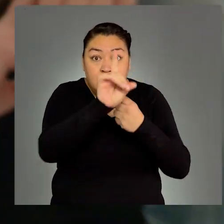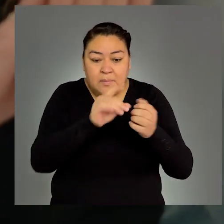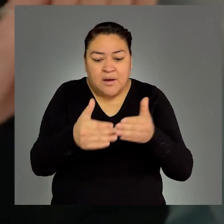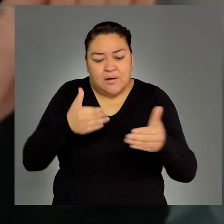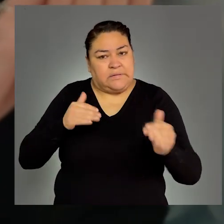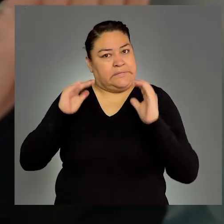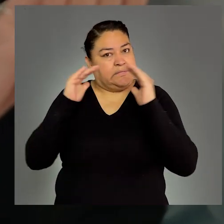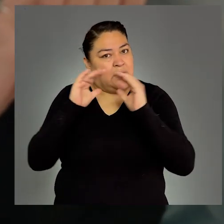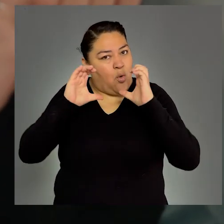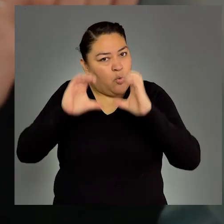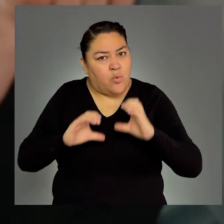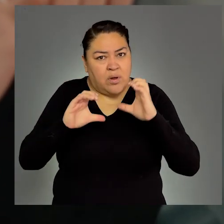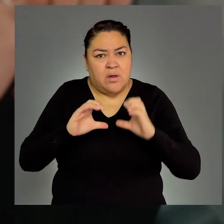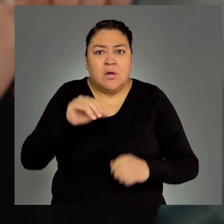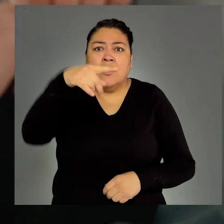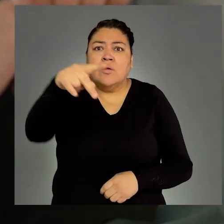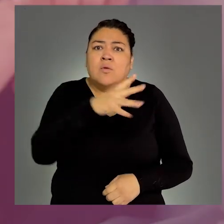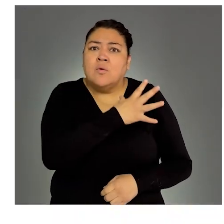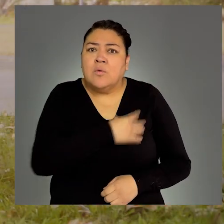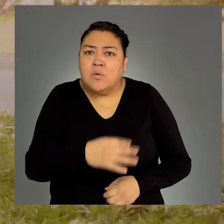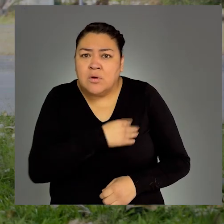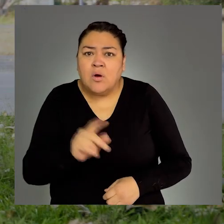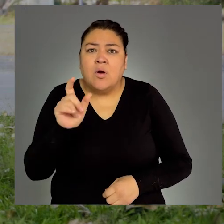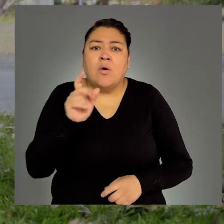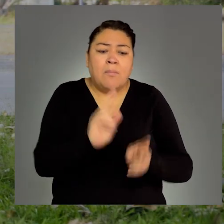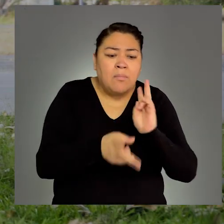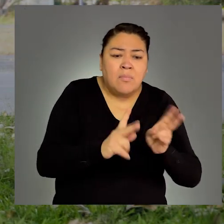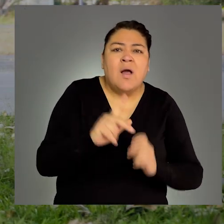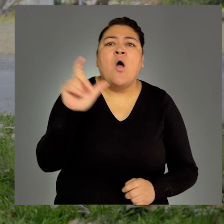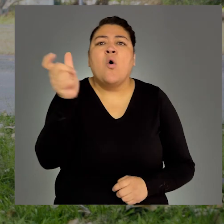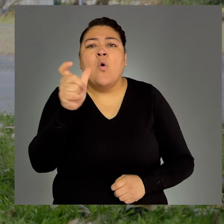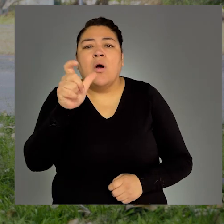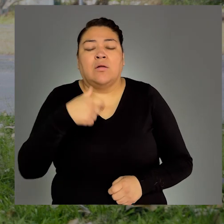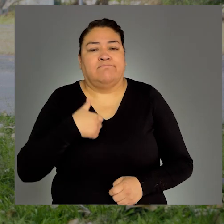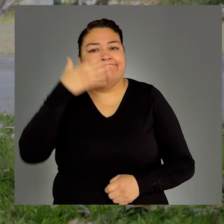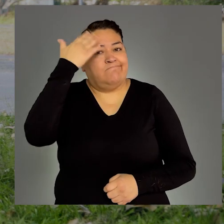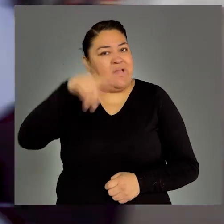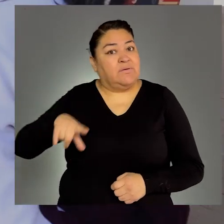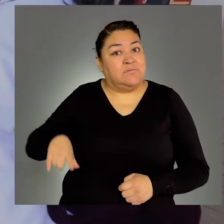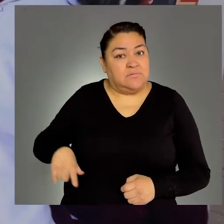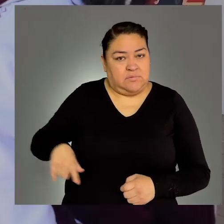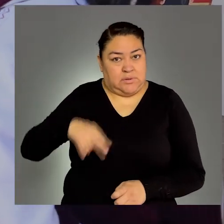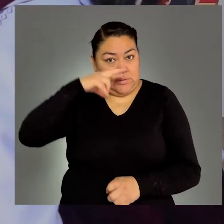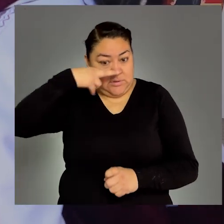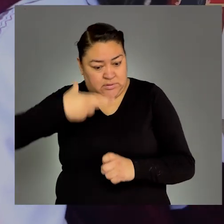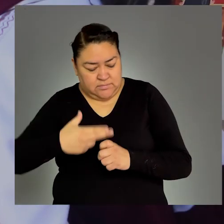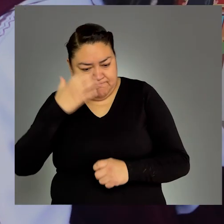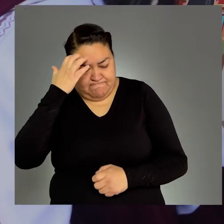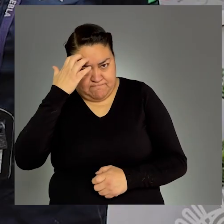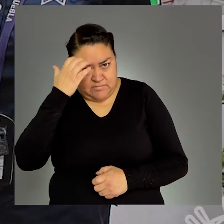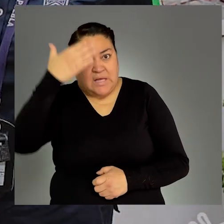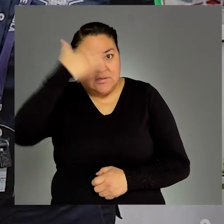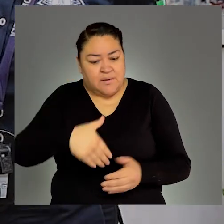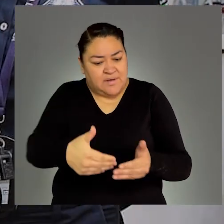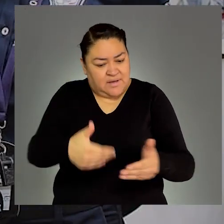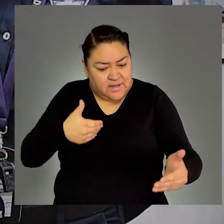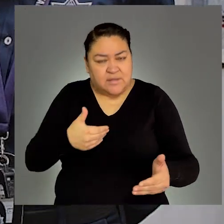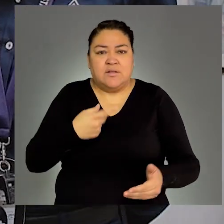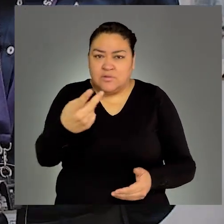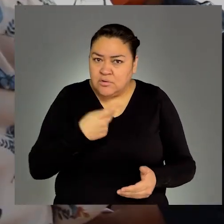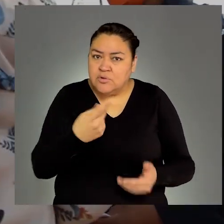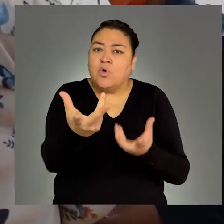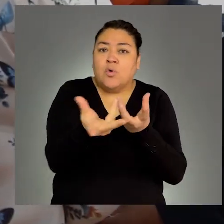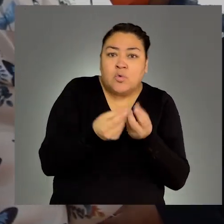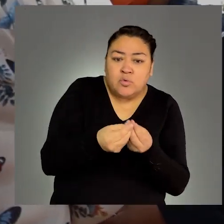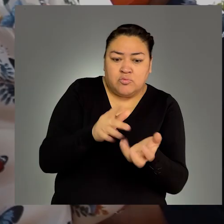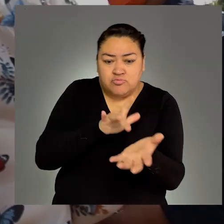La prevención del delito inicia en casa. Hace cuánto que no platicas con tus hijos. Un gobierno presente asume que la prevención